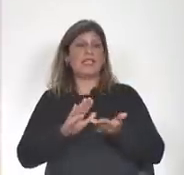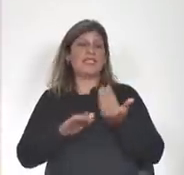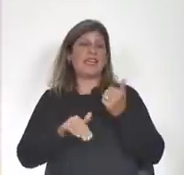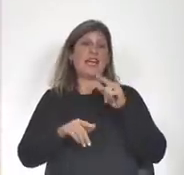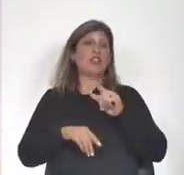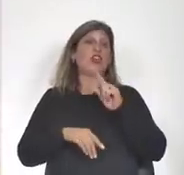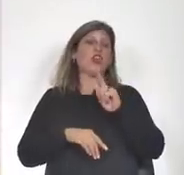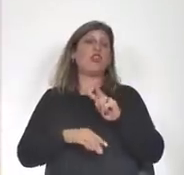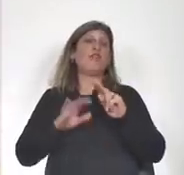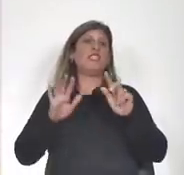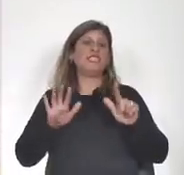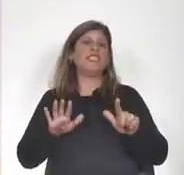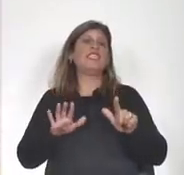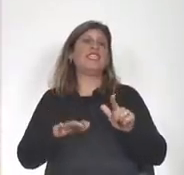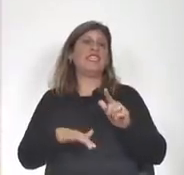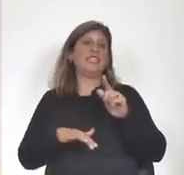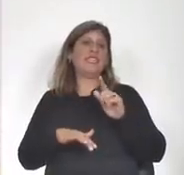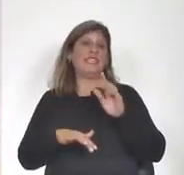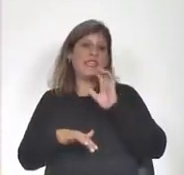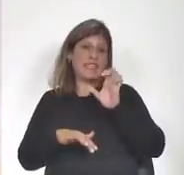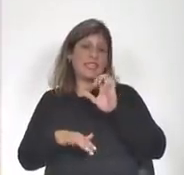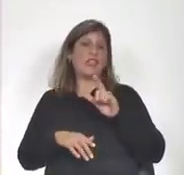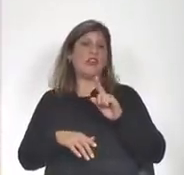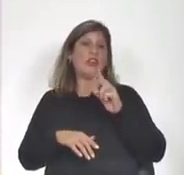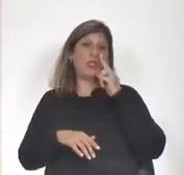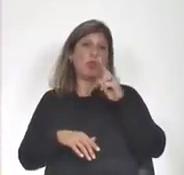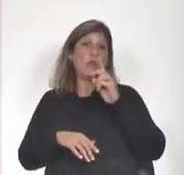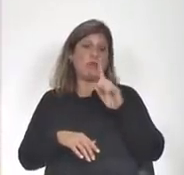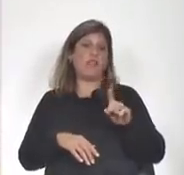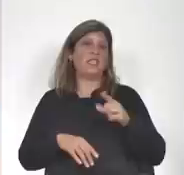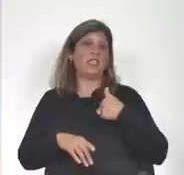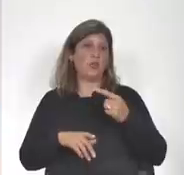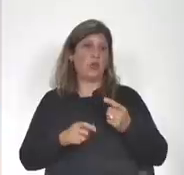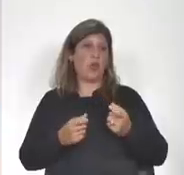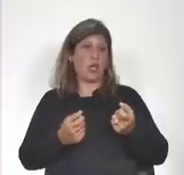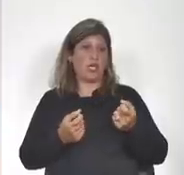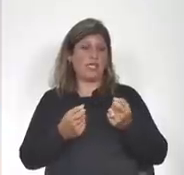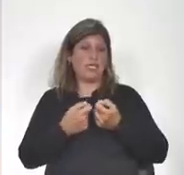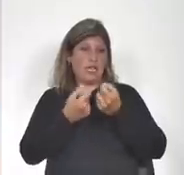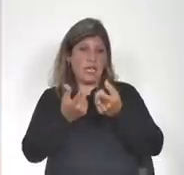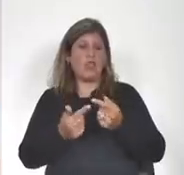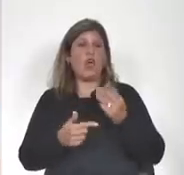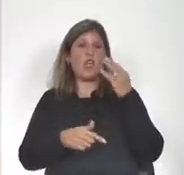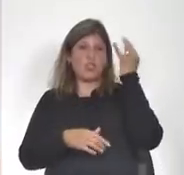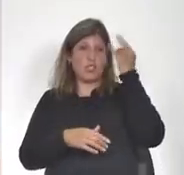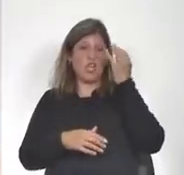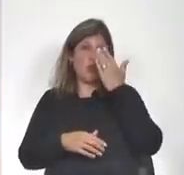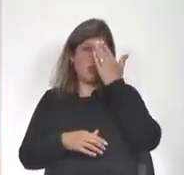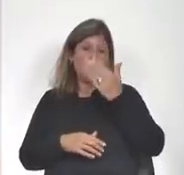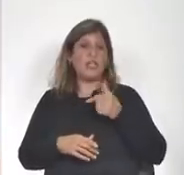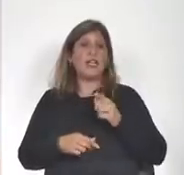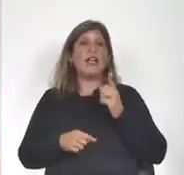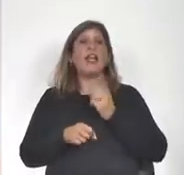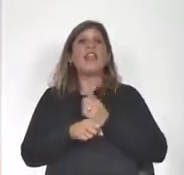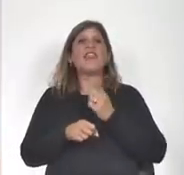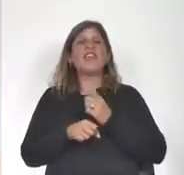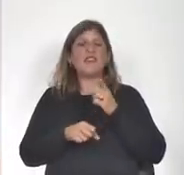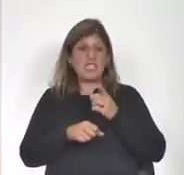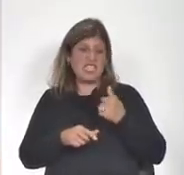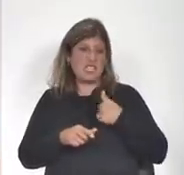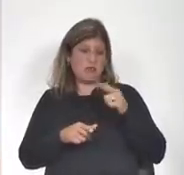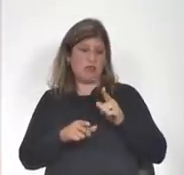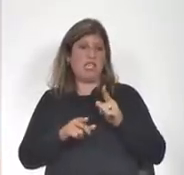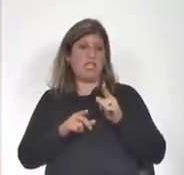enero de 2021 que fue lo único que se le entregó a los senadores que hicieron el pedido de acceso a la información pública debe ser considerada de carácter